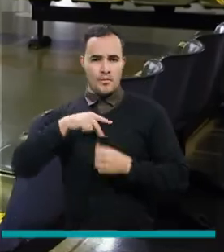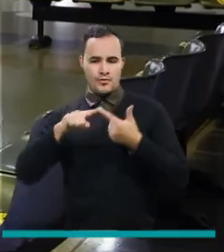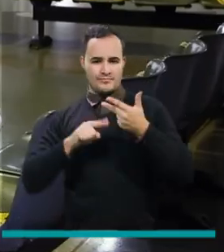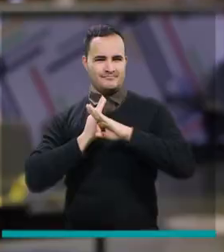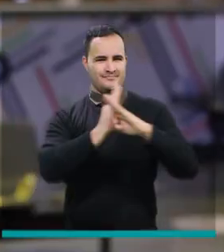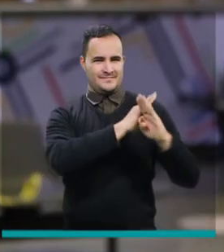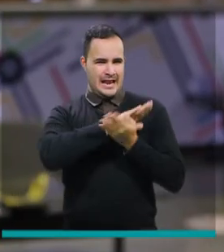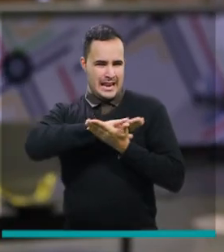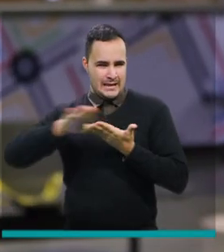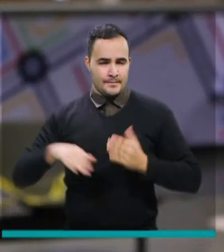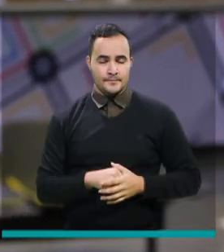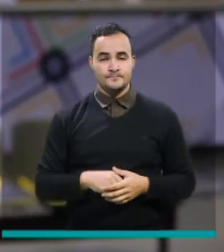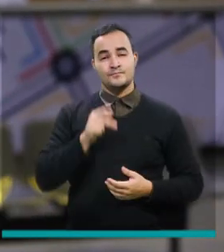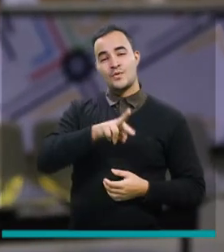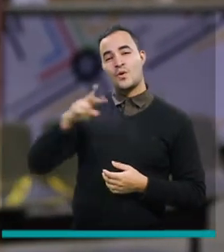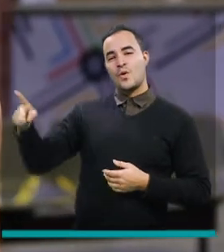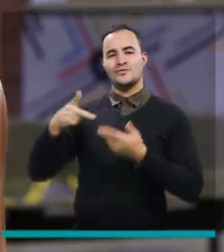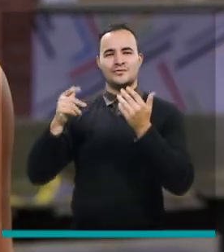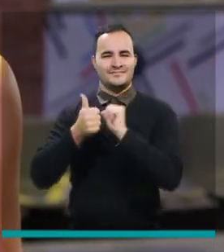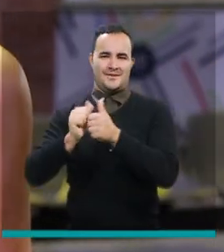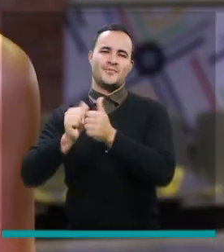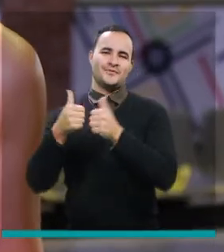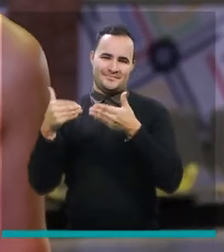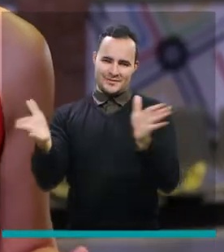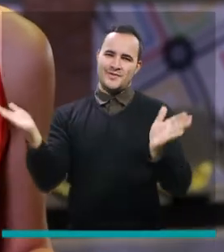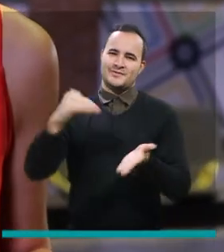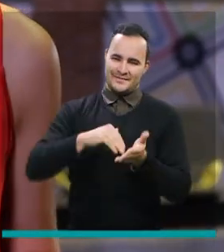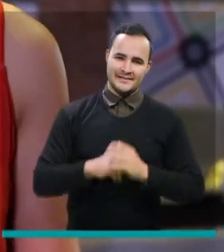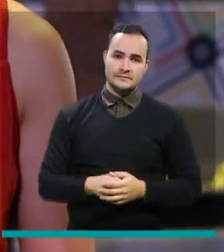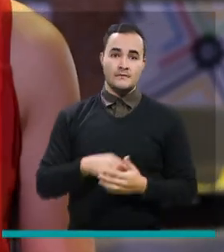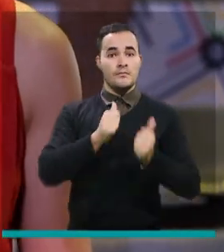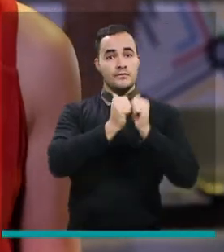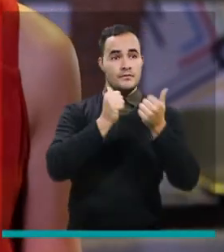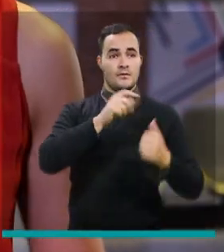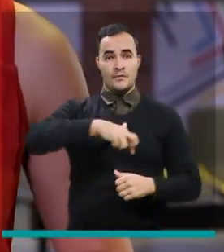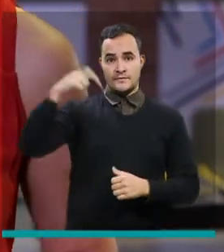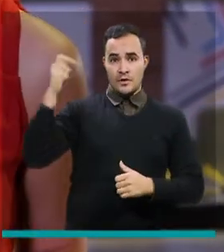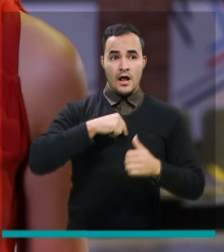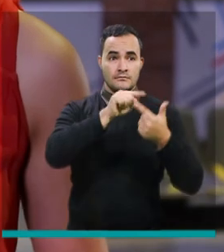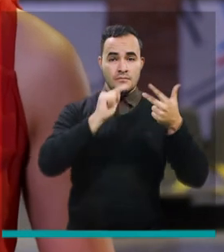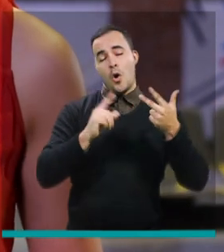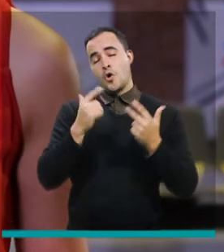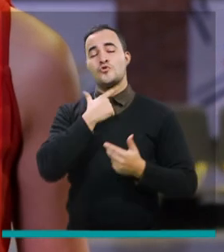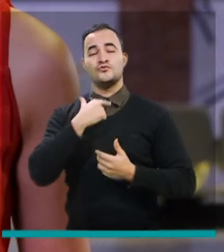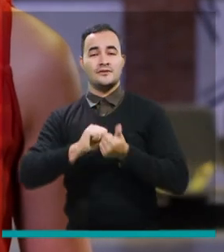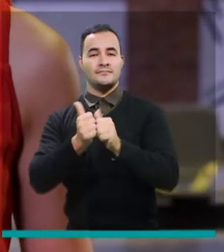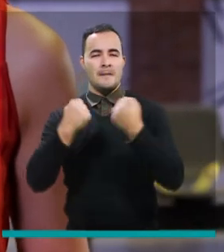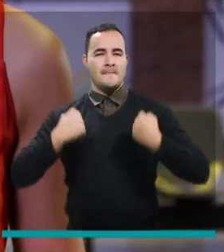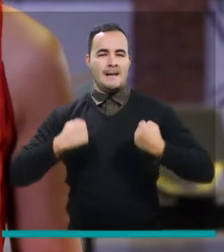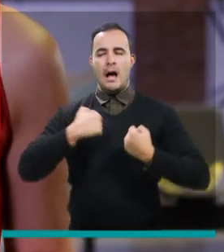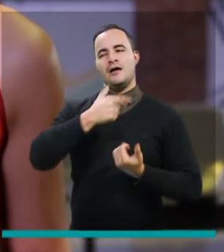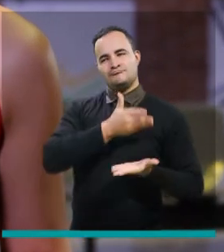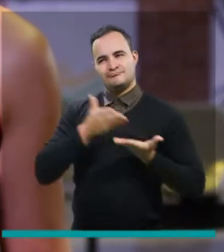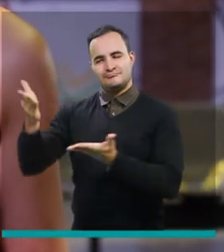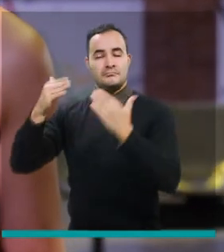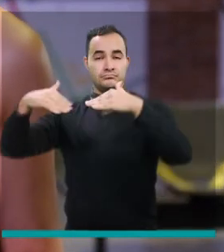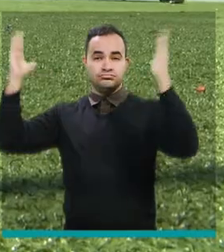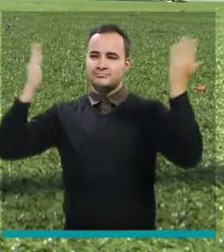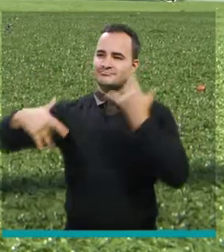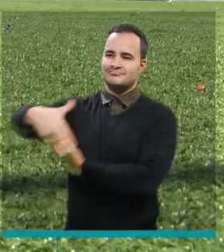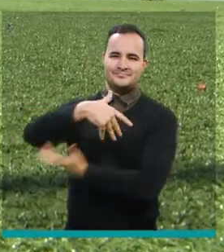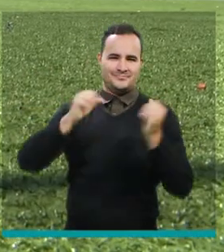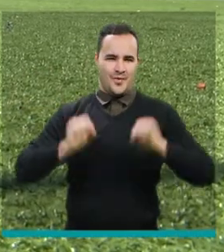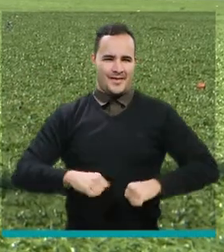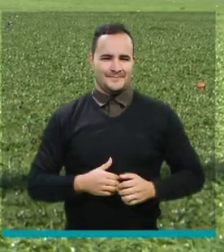otro sector que abre sus puertas es el deportivo para que atletas y aficionados disfruten de los escenarios deportivos al aire libre